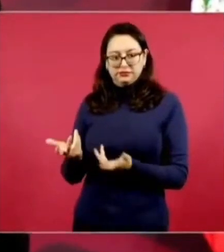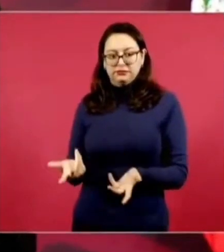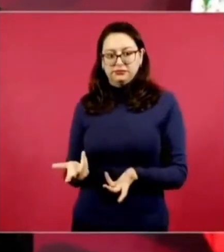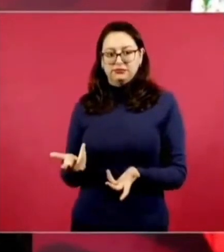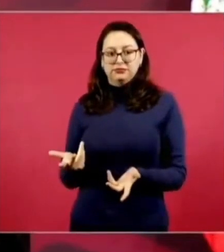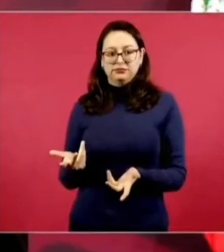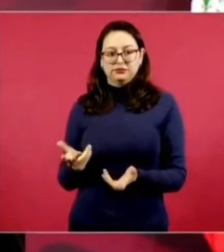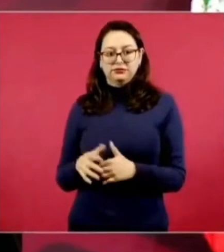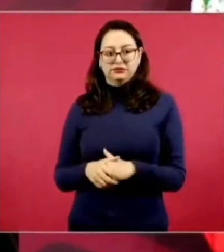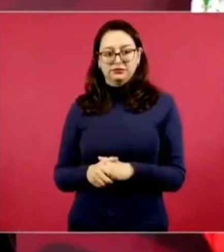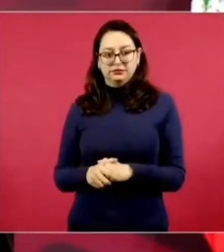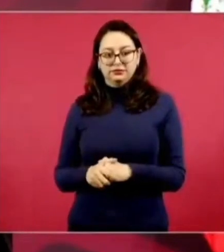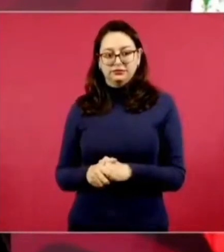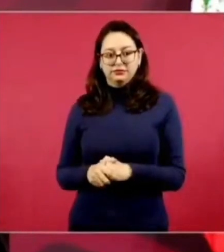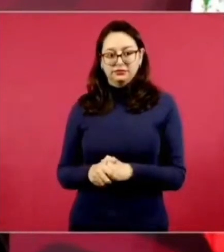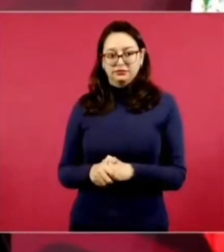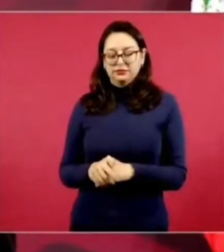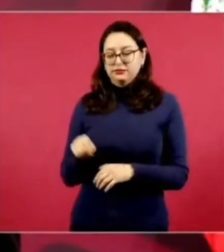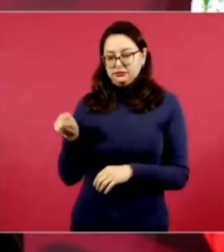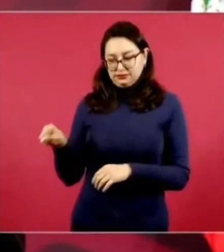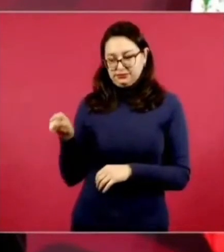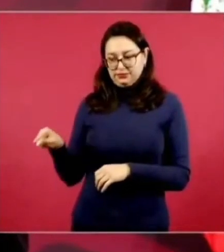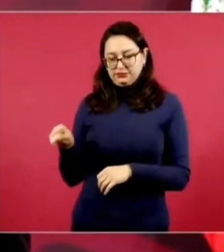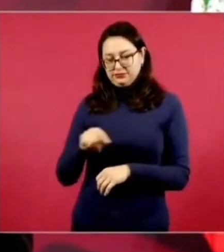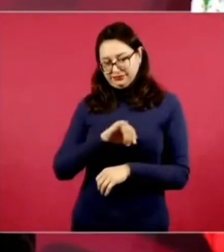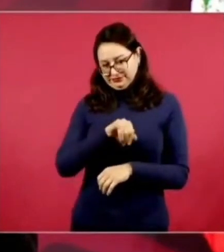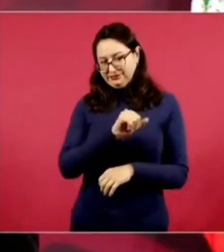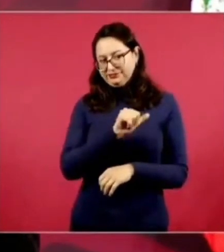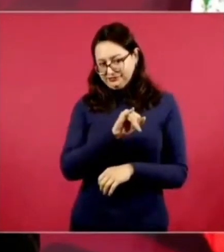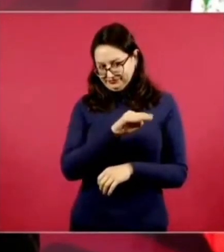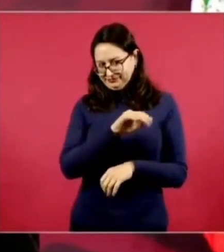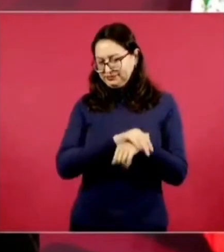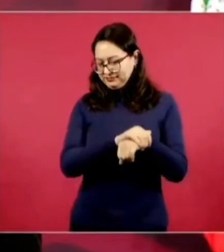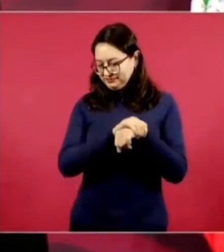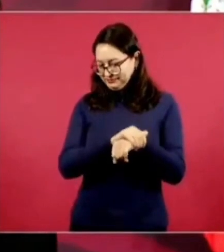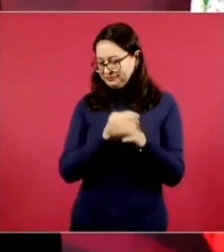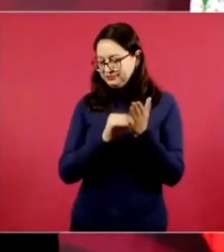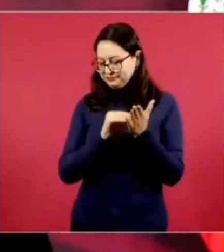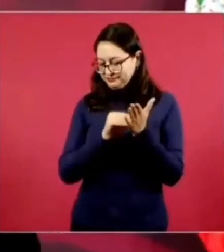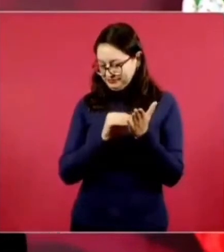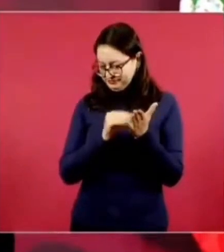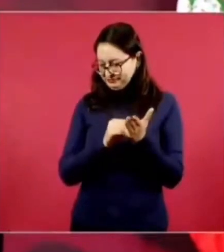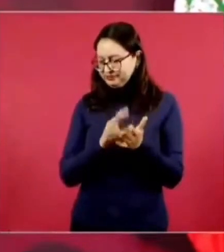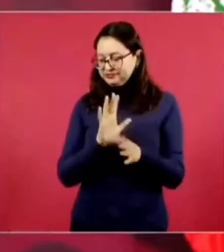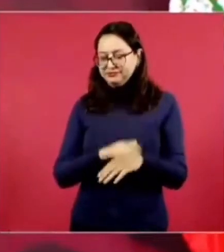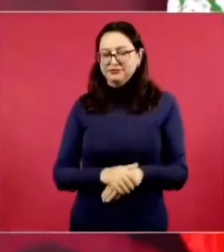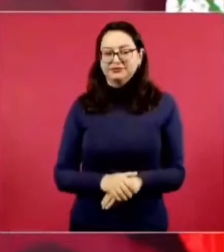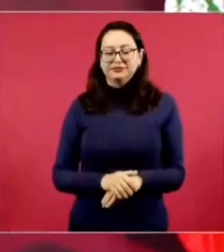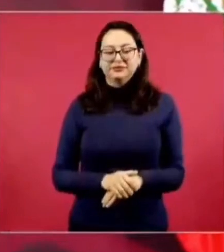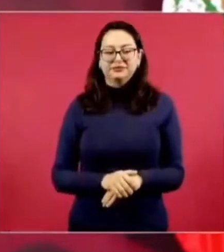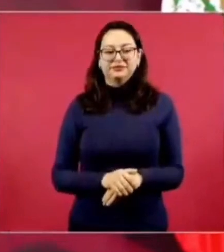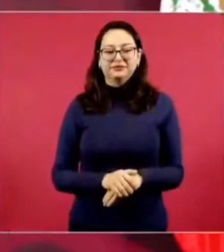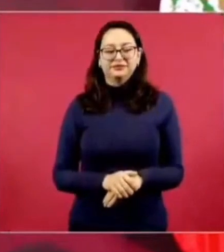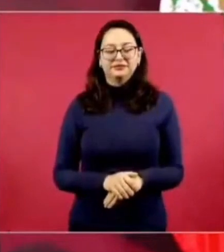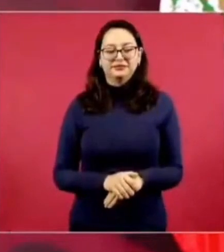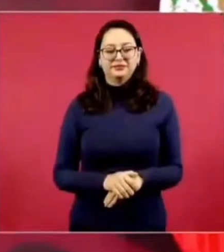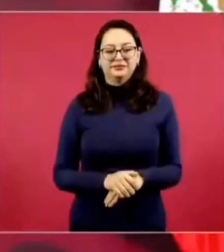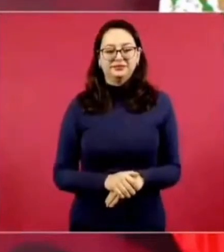sigue siendo muy amigo de Jaime porque después de de eso